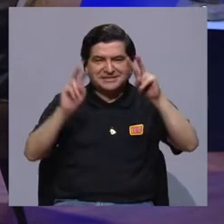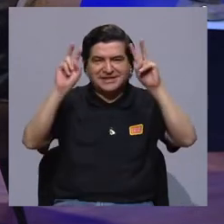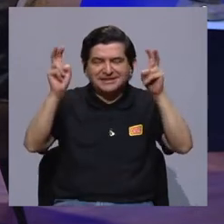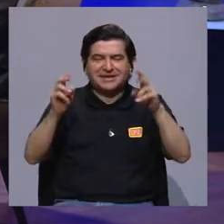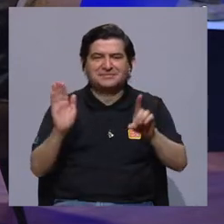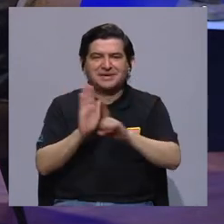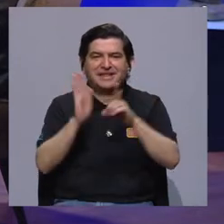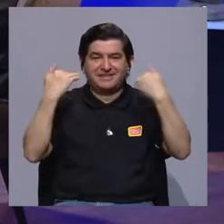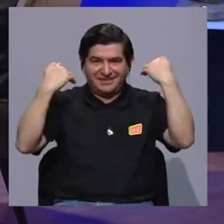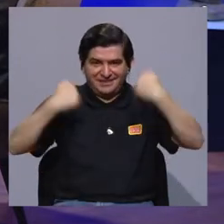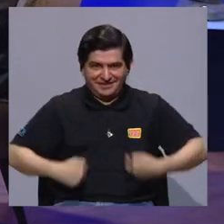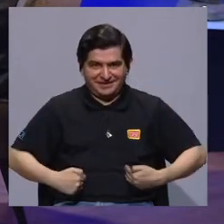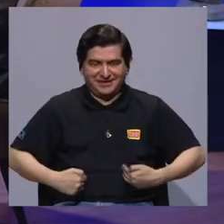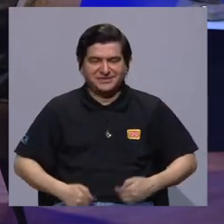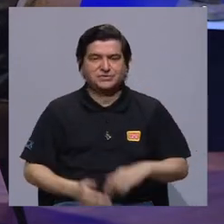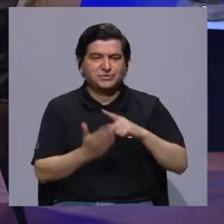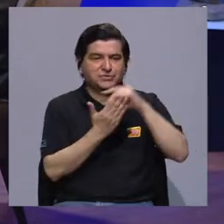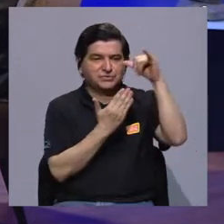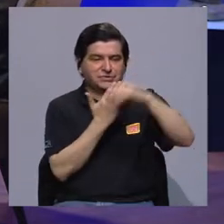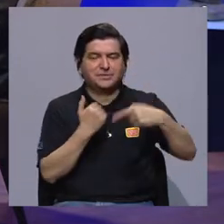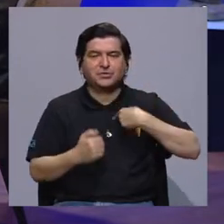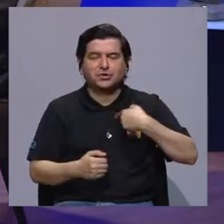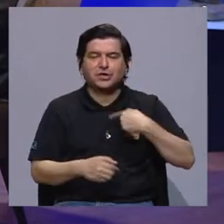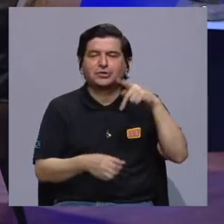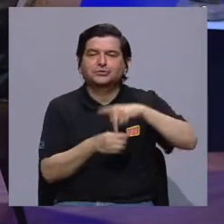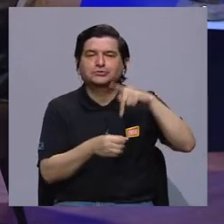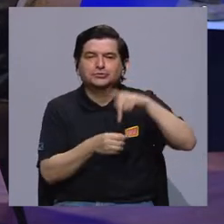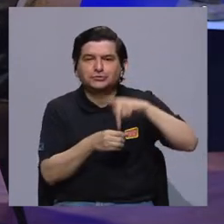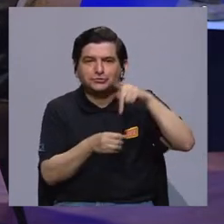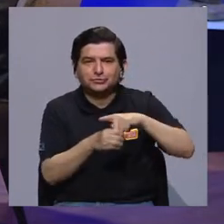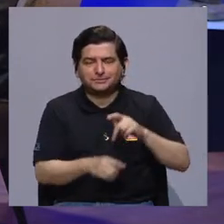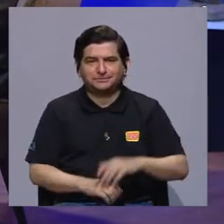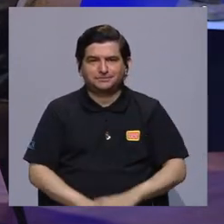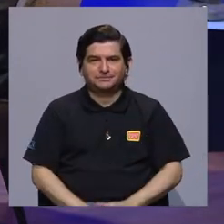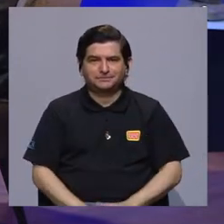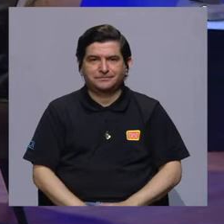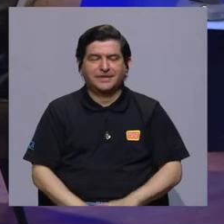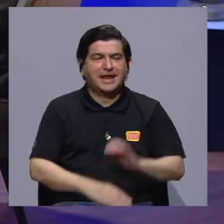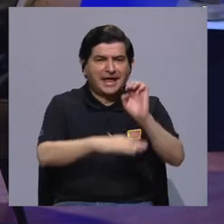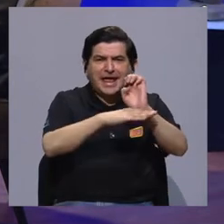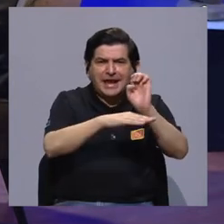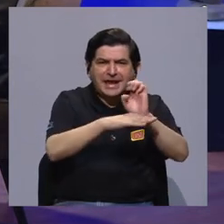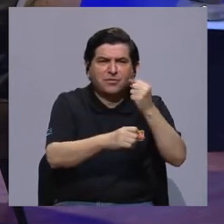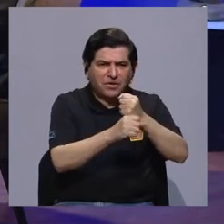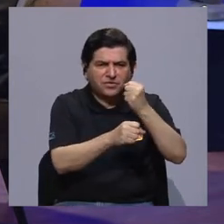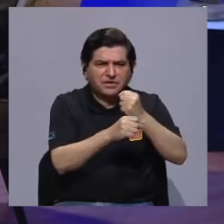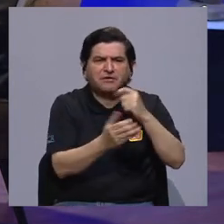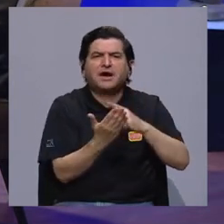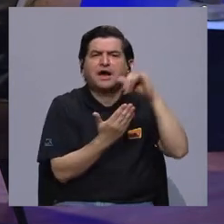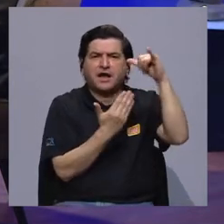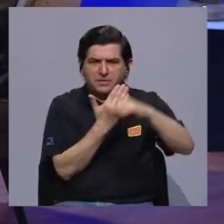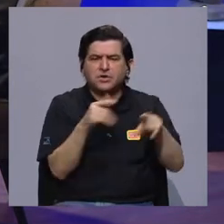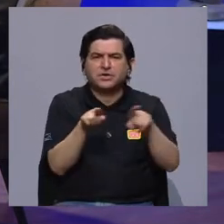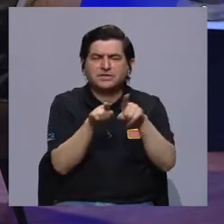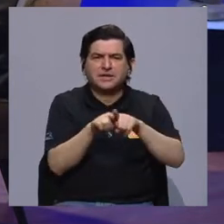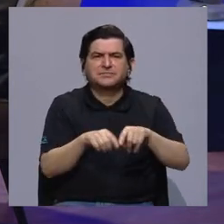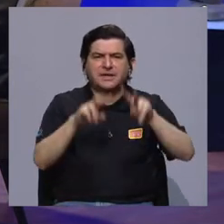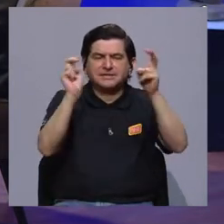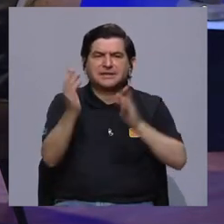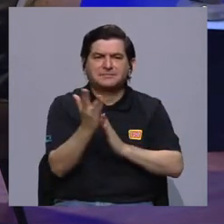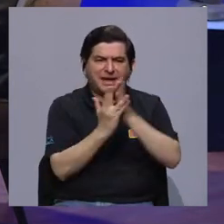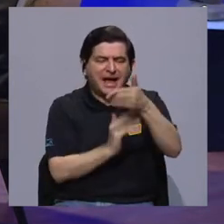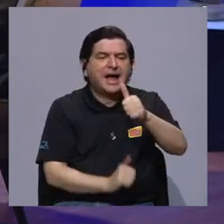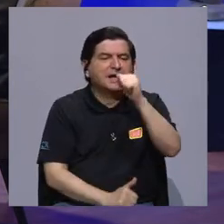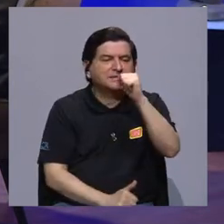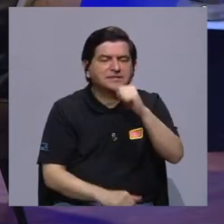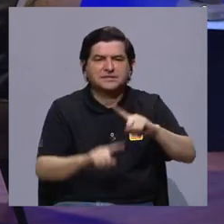tema de los derechos humanos como en los proyectos que me he podido involucrar, ¿verdad? No sé, en Ecuador pude trabajar en un proyecto también sobre el tema del